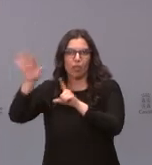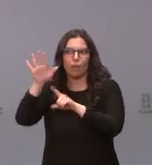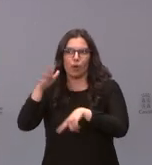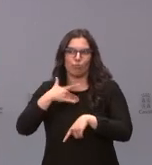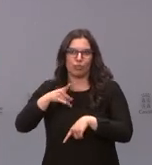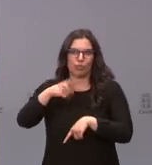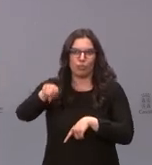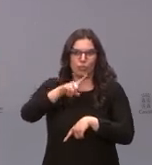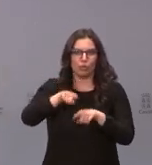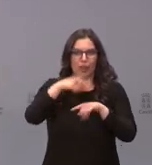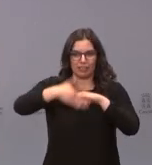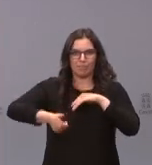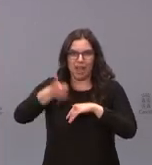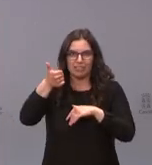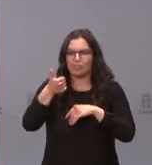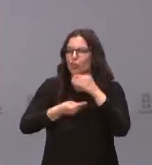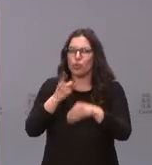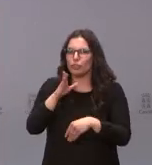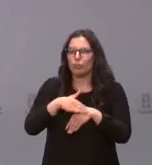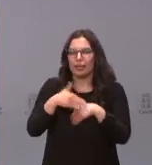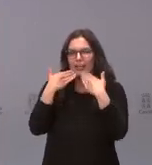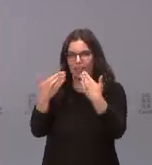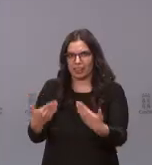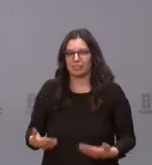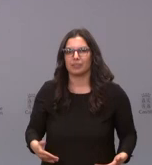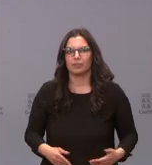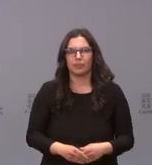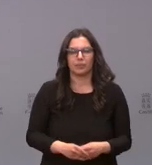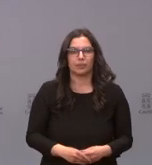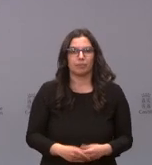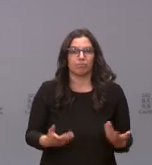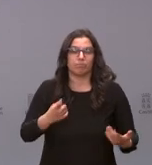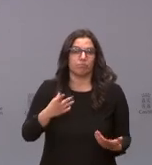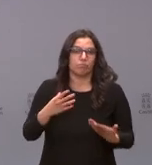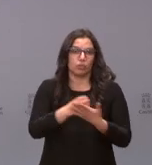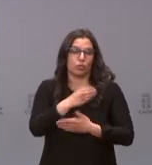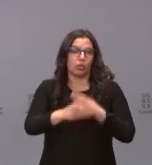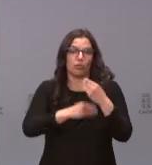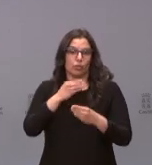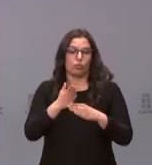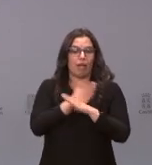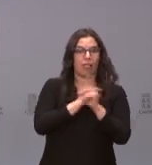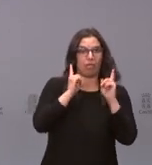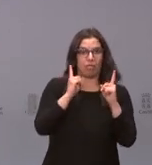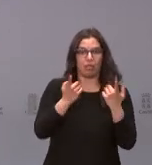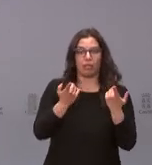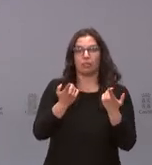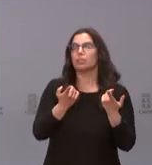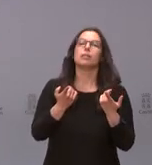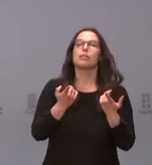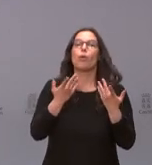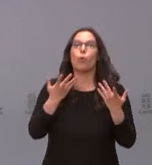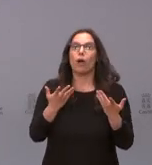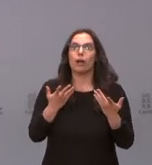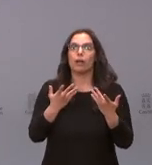de manera anticipada. ¿Por qué no lo han hecho? Gracias. Bueno, nosotros hemos tomado una medida de manera anticipada, insisto, que es la de mantener